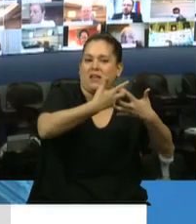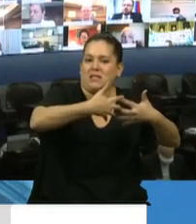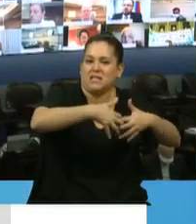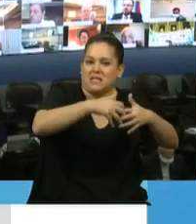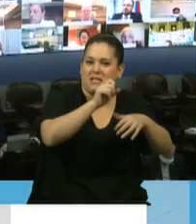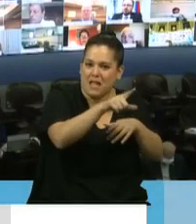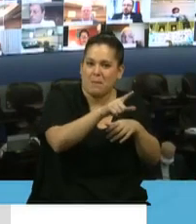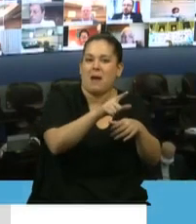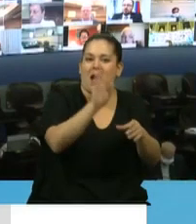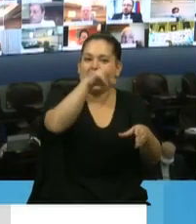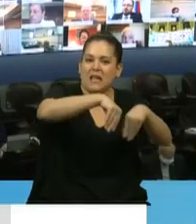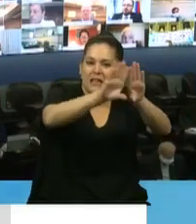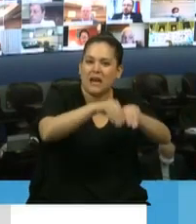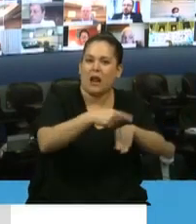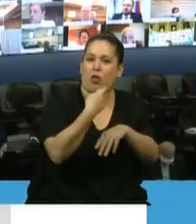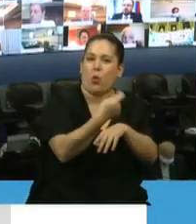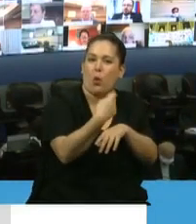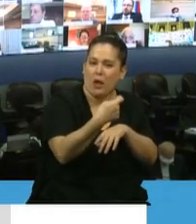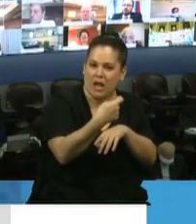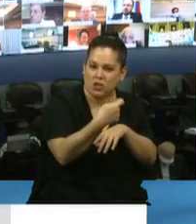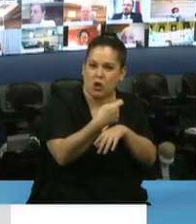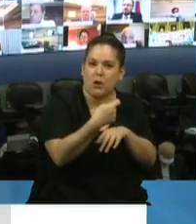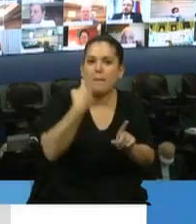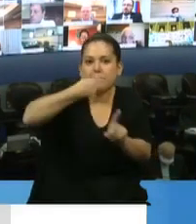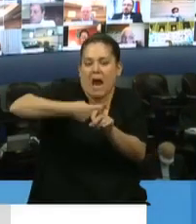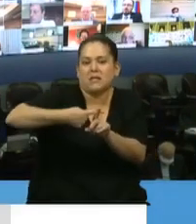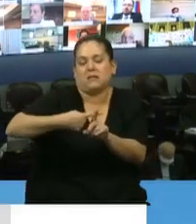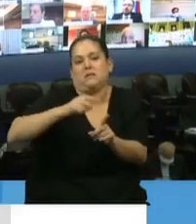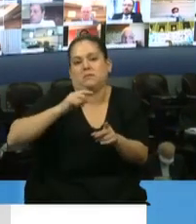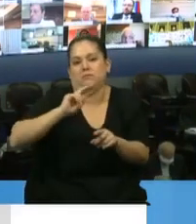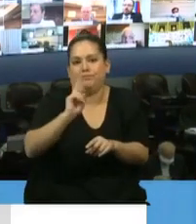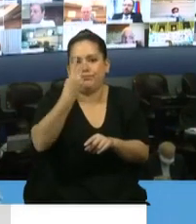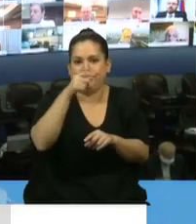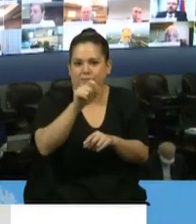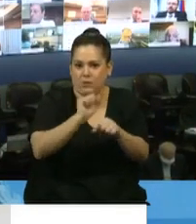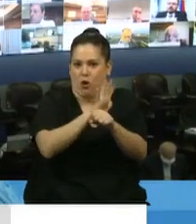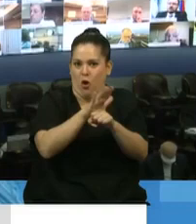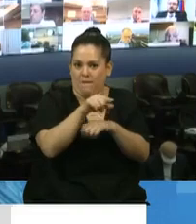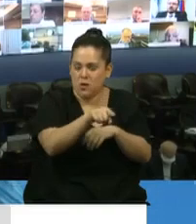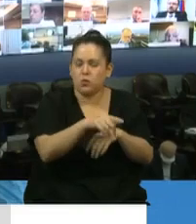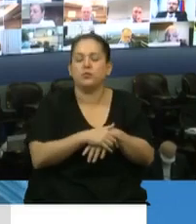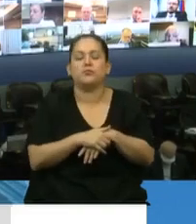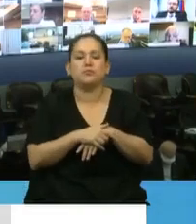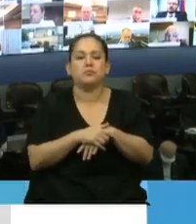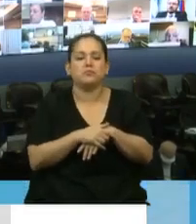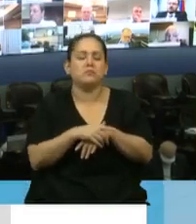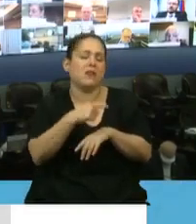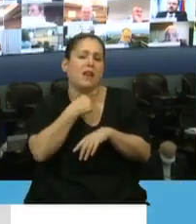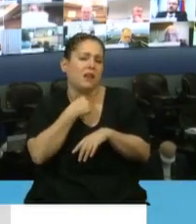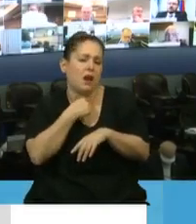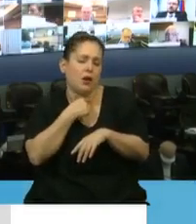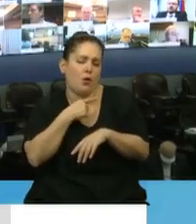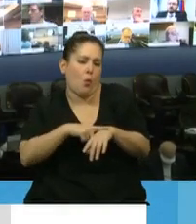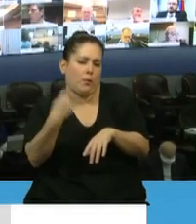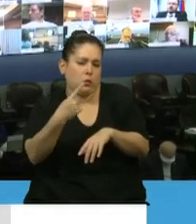integrado de jubilaciones y pensiones. En el minuto que me está quedando entonces, quiero simplemente